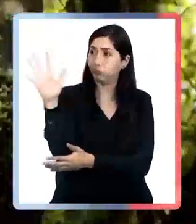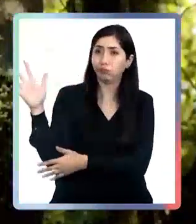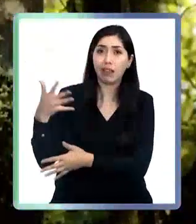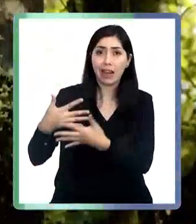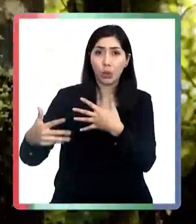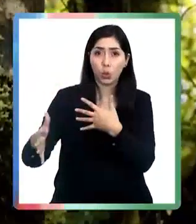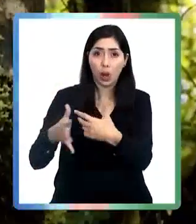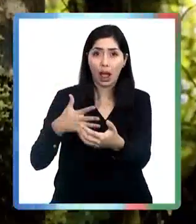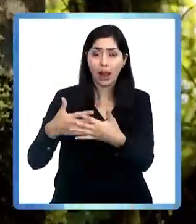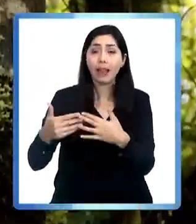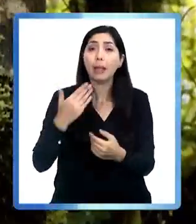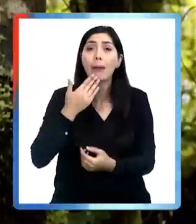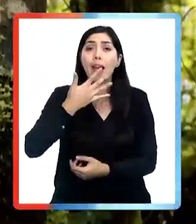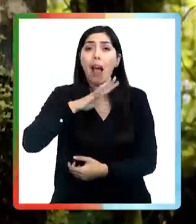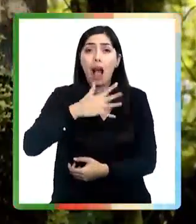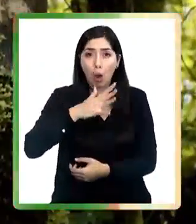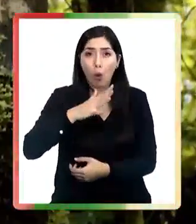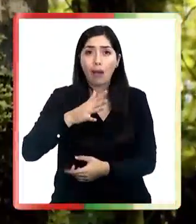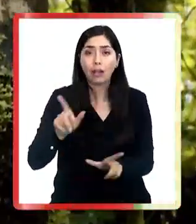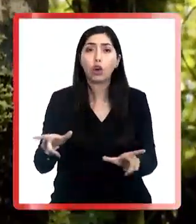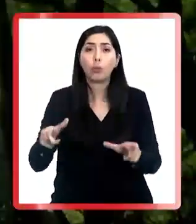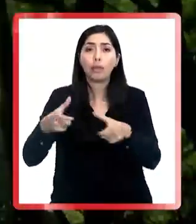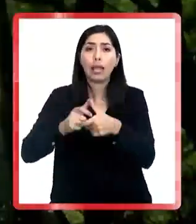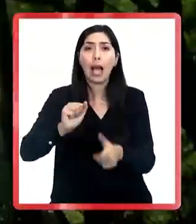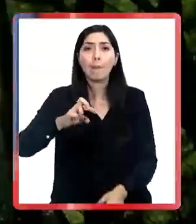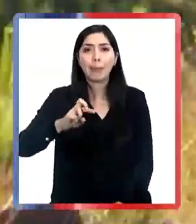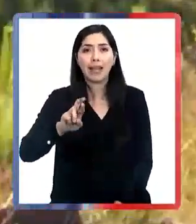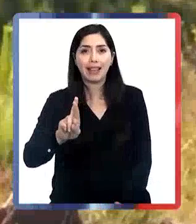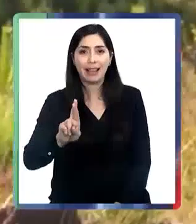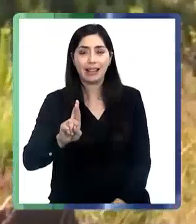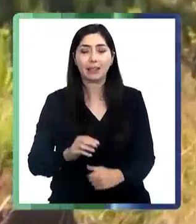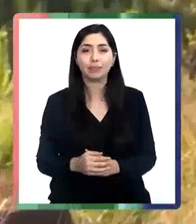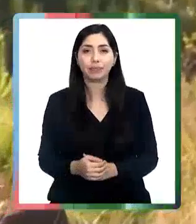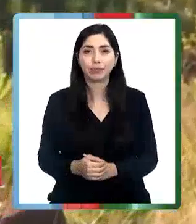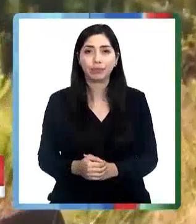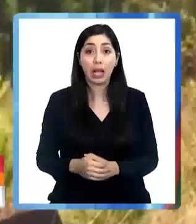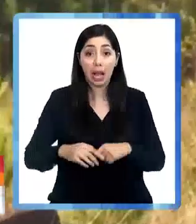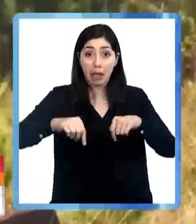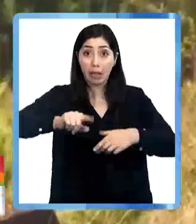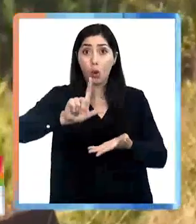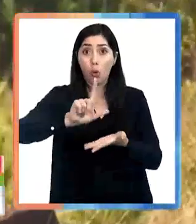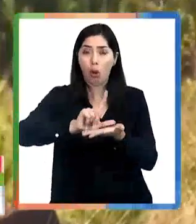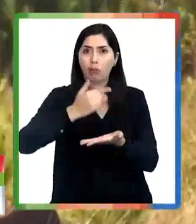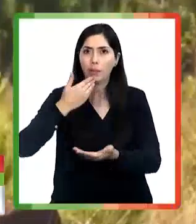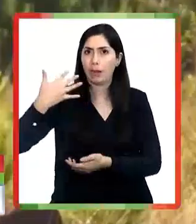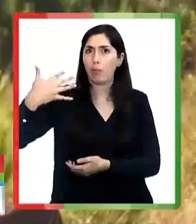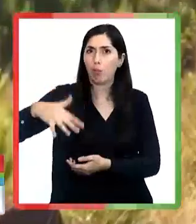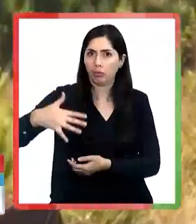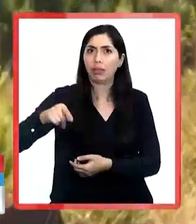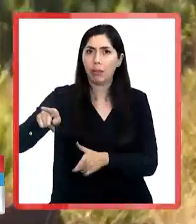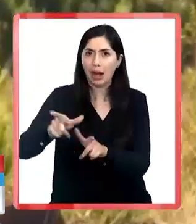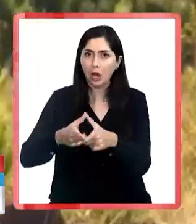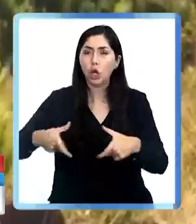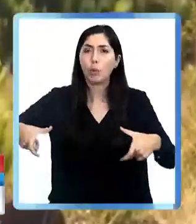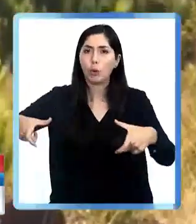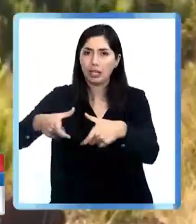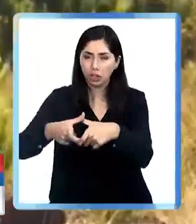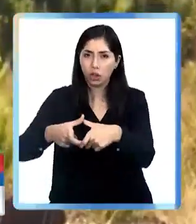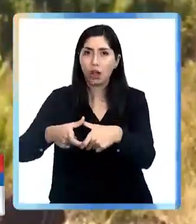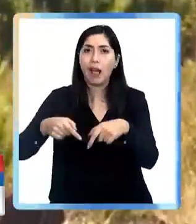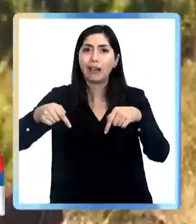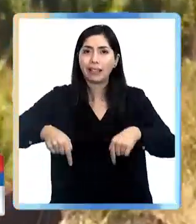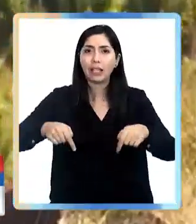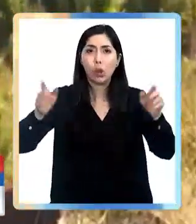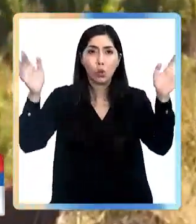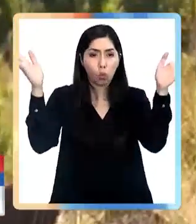natural y la fuente de agua del comité de APR. Estamos en un lugar que también es emblemático para la corporación, en una